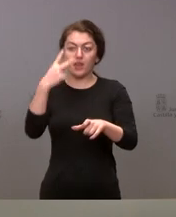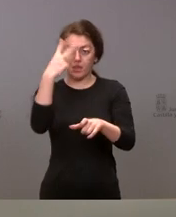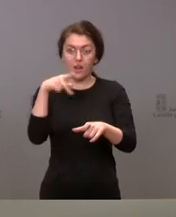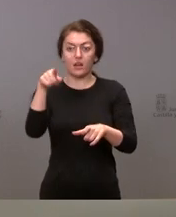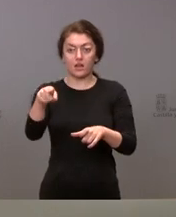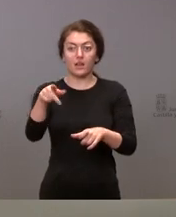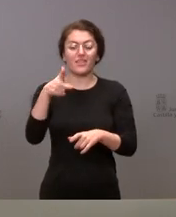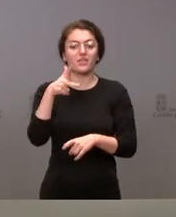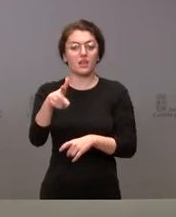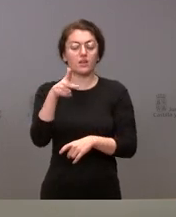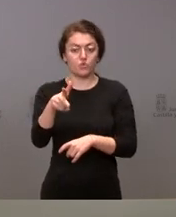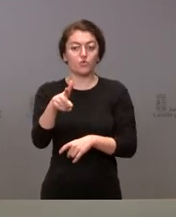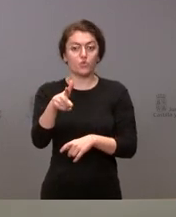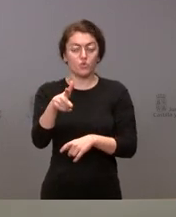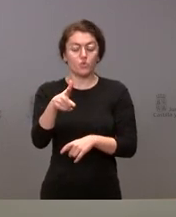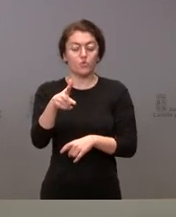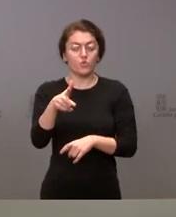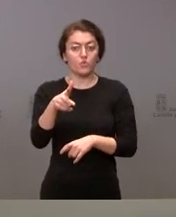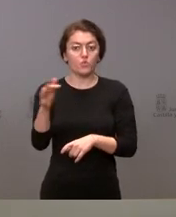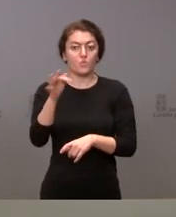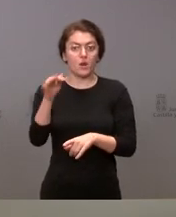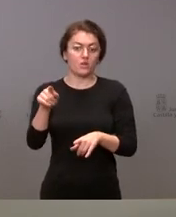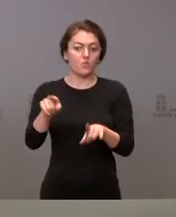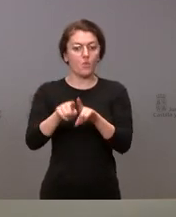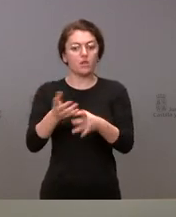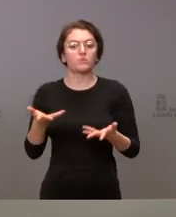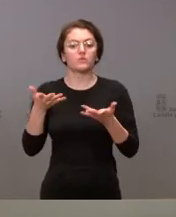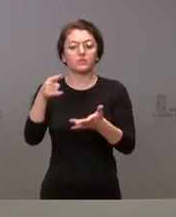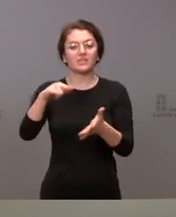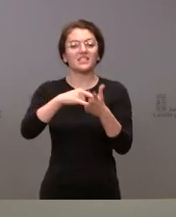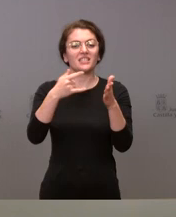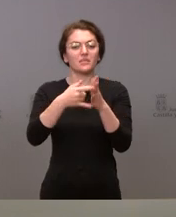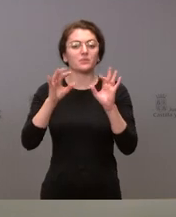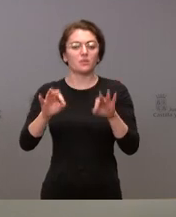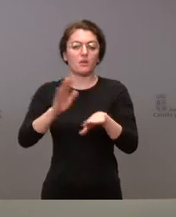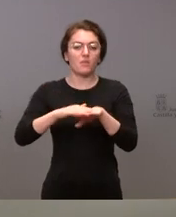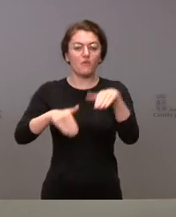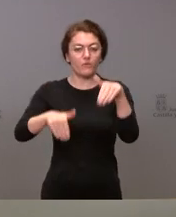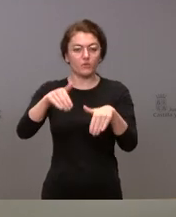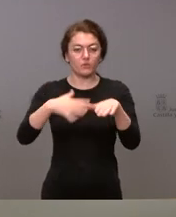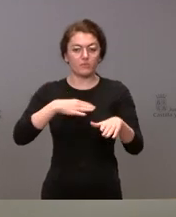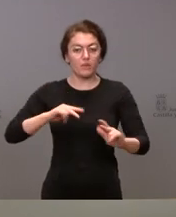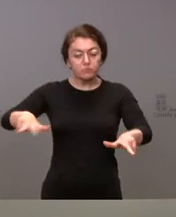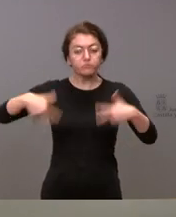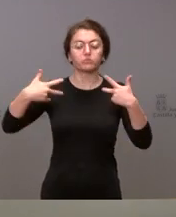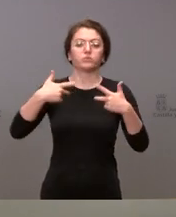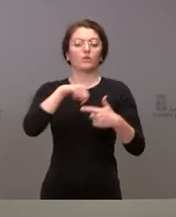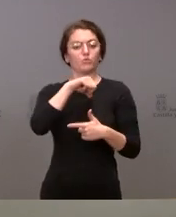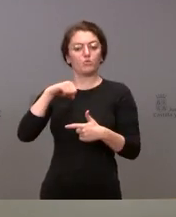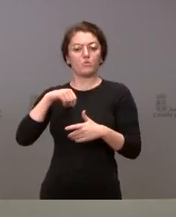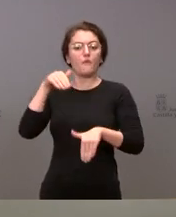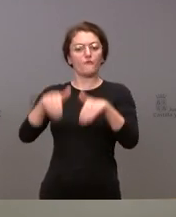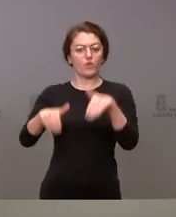derecho y en este caso tienen a su disposición un sistema especial de voto que les permite con total autonomía ejercer ese derecho